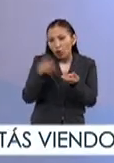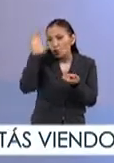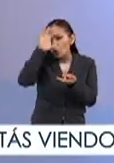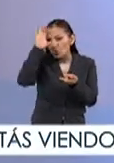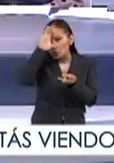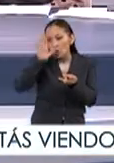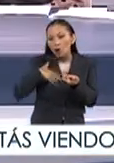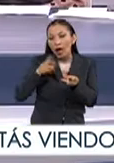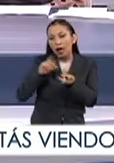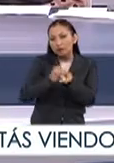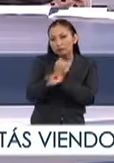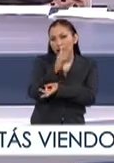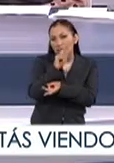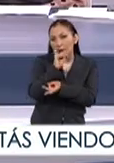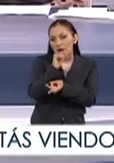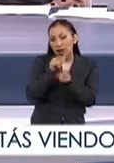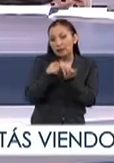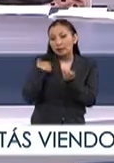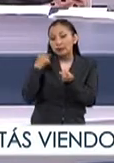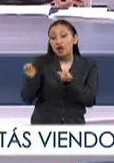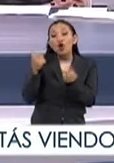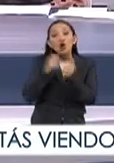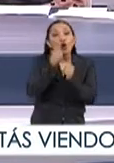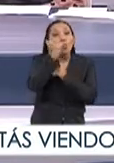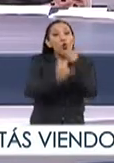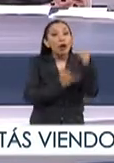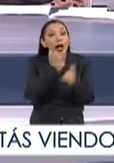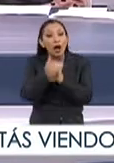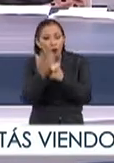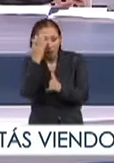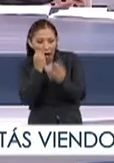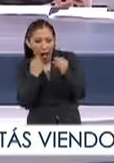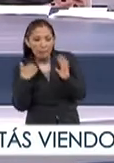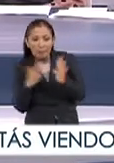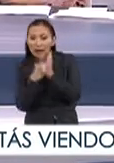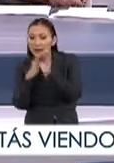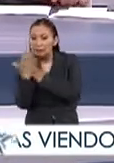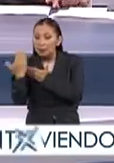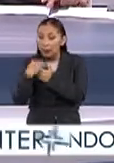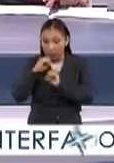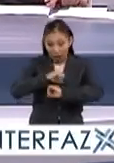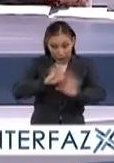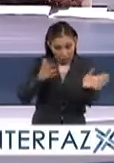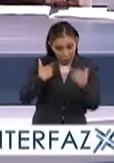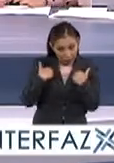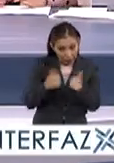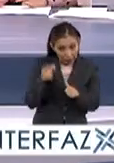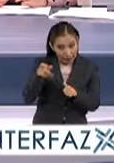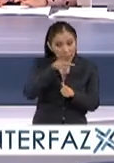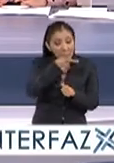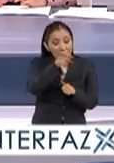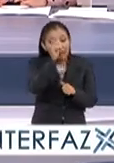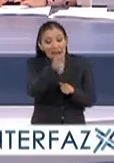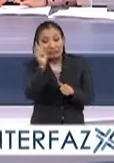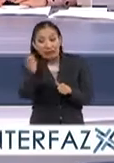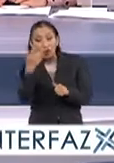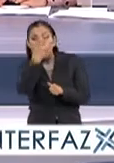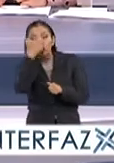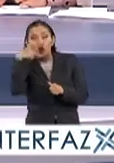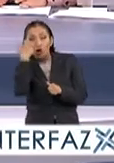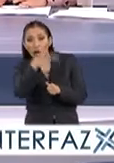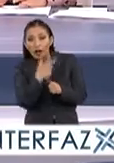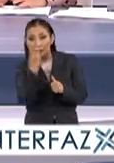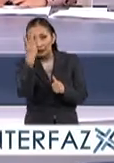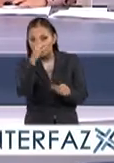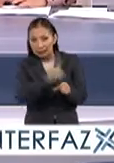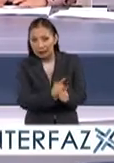cultura de la democracia es esto, no, son a través de juego todos y todos participan para que puedan quedarles más claros los conceptos, más o menos de cinco a ocho horas, tres días.